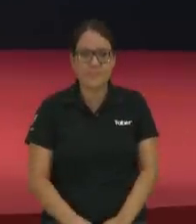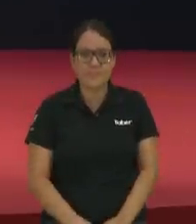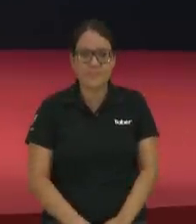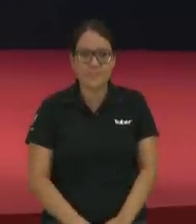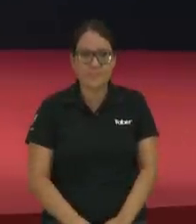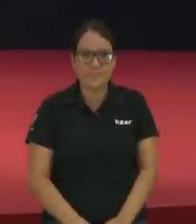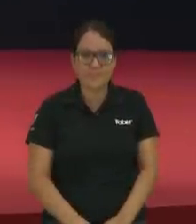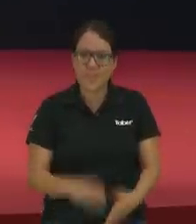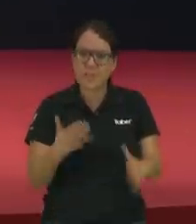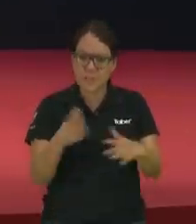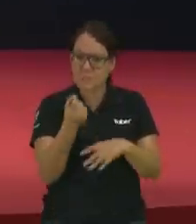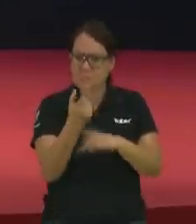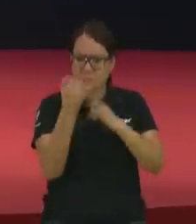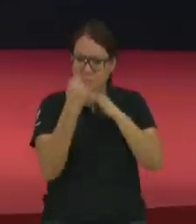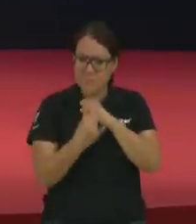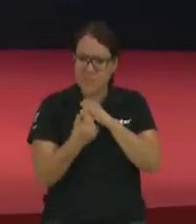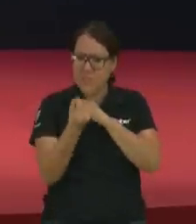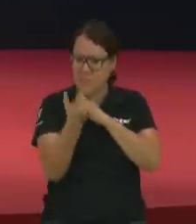Ya va a pasar, hombre.